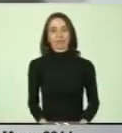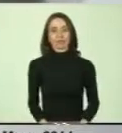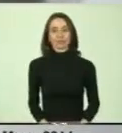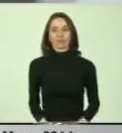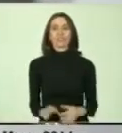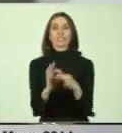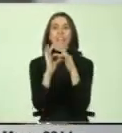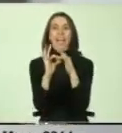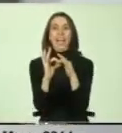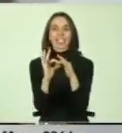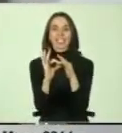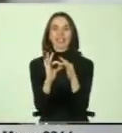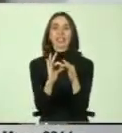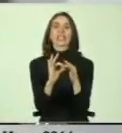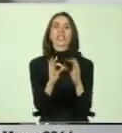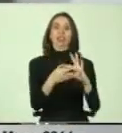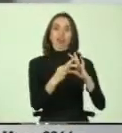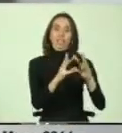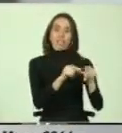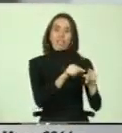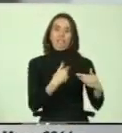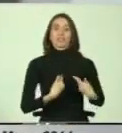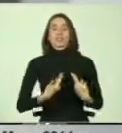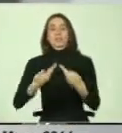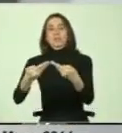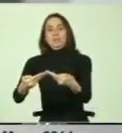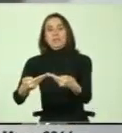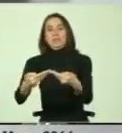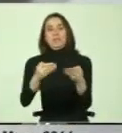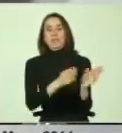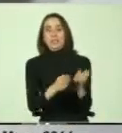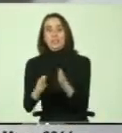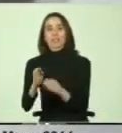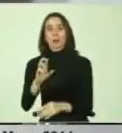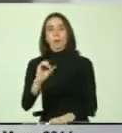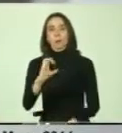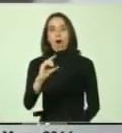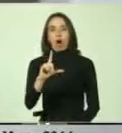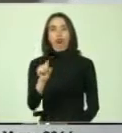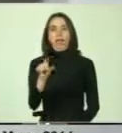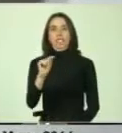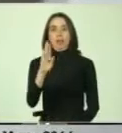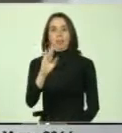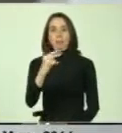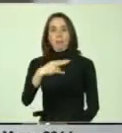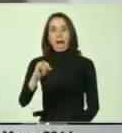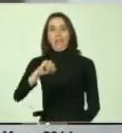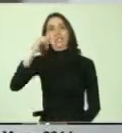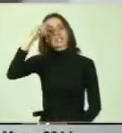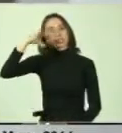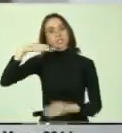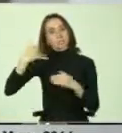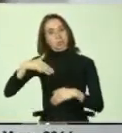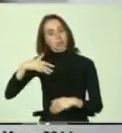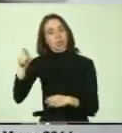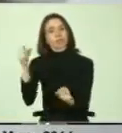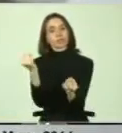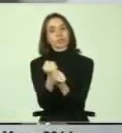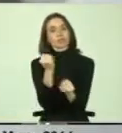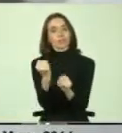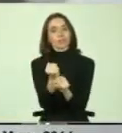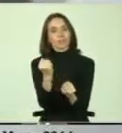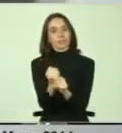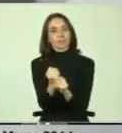Agradezco a la organización la invitación, sobre todo a Paola Santibáñez, sé lo importante, lo que ha trabajado en este